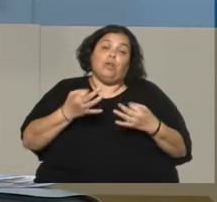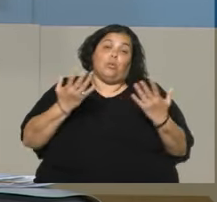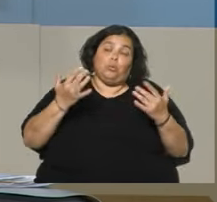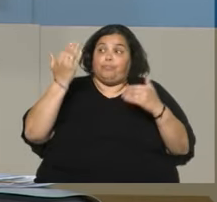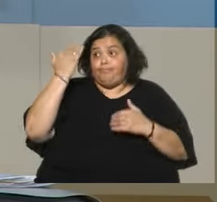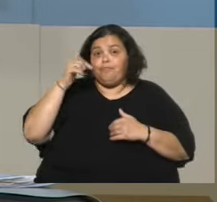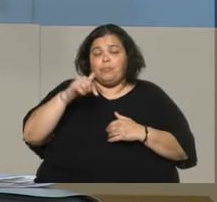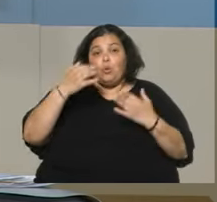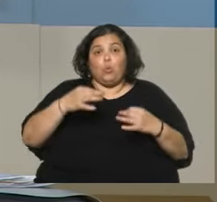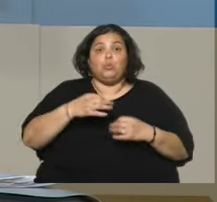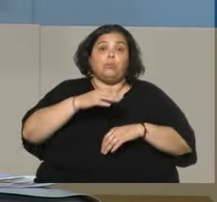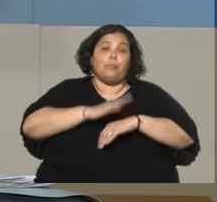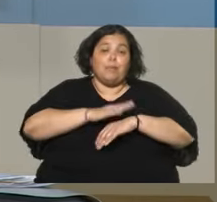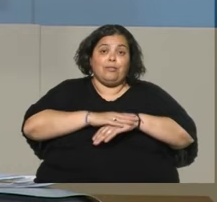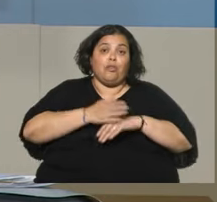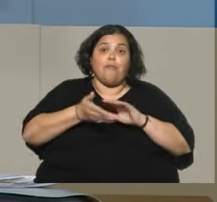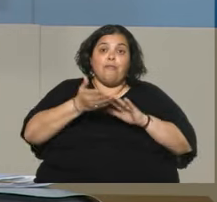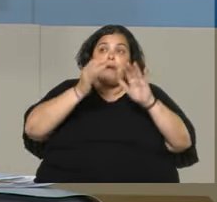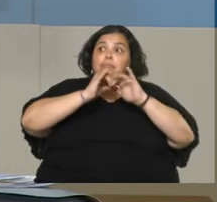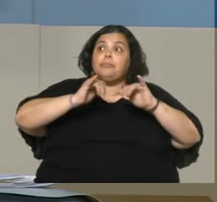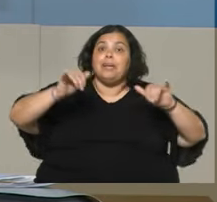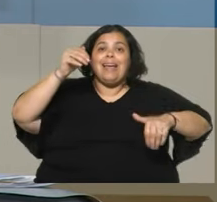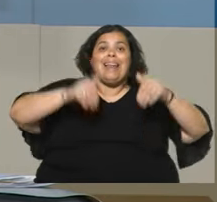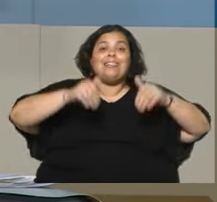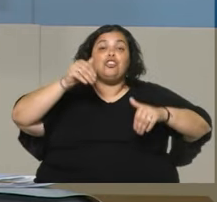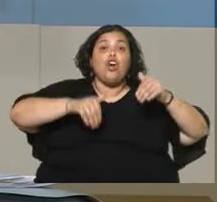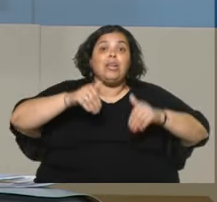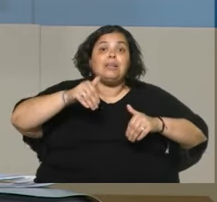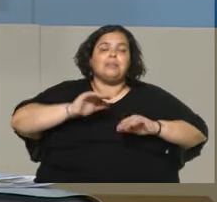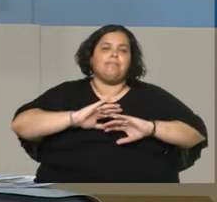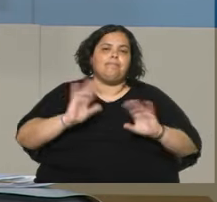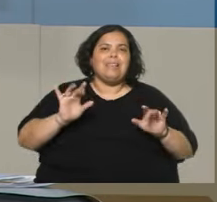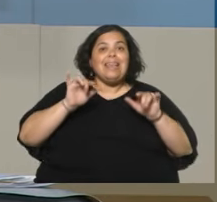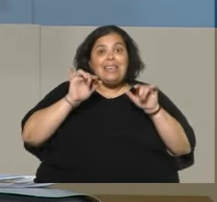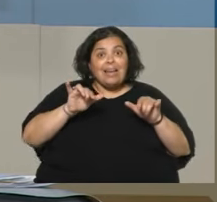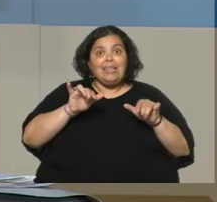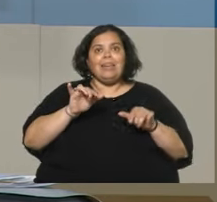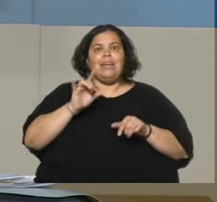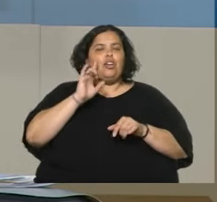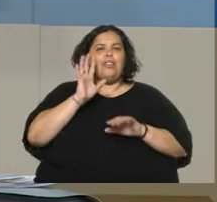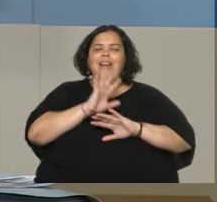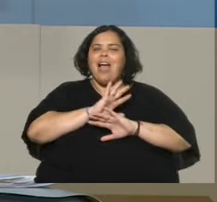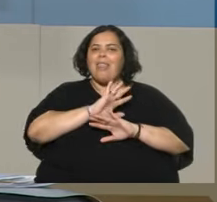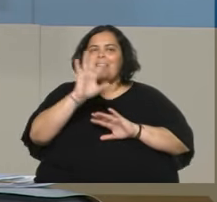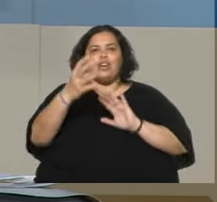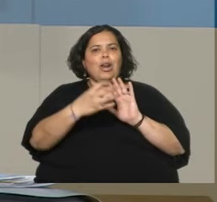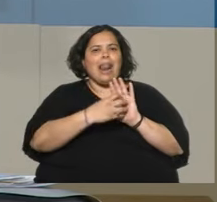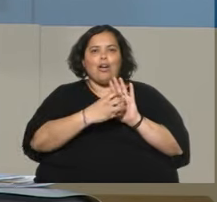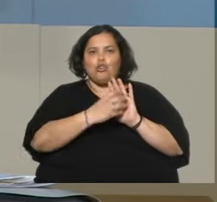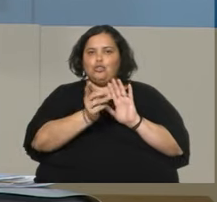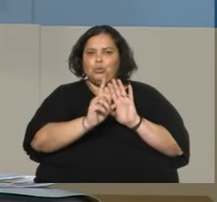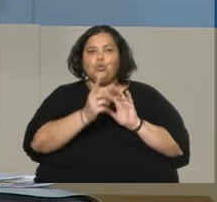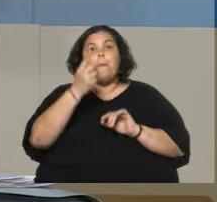electoral, y quedó, y aparte es un proyecto, como yo les digo, que no está exento de dificultades, porque no toca competencias constitucionales, pero hace que el Estado